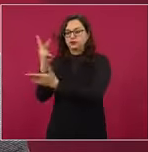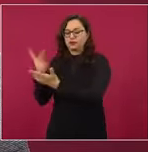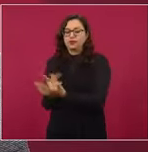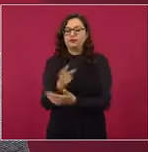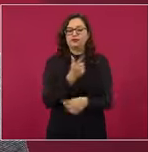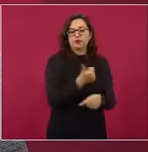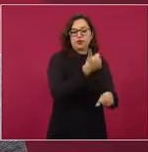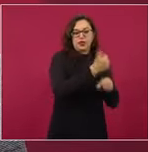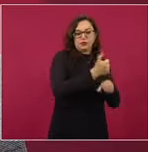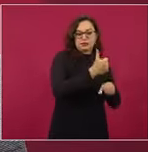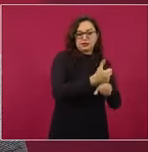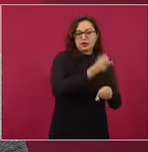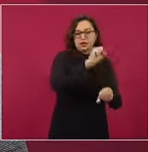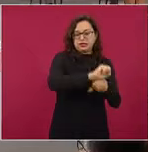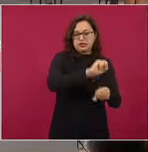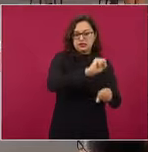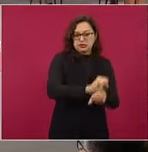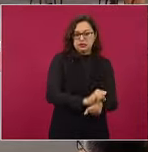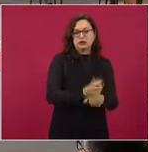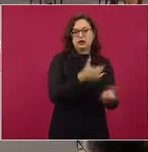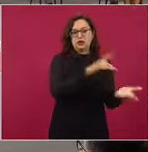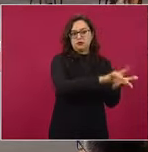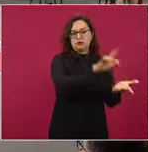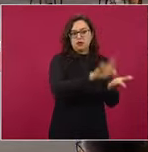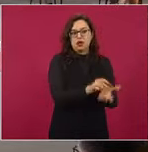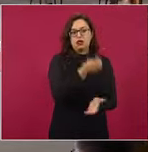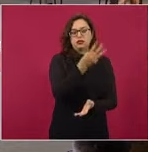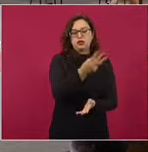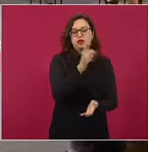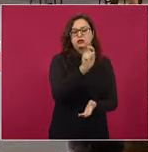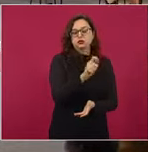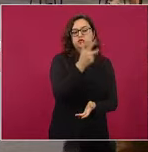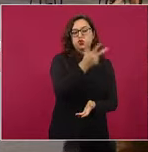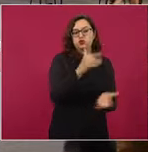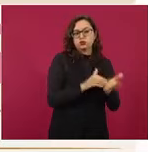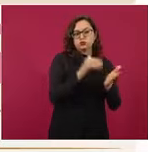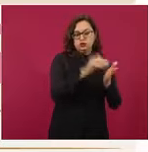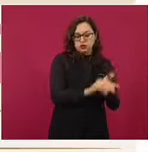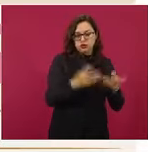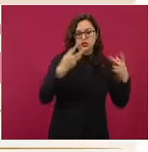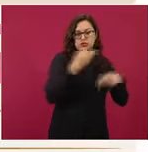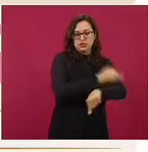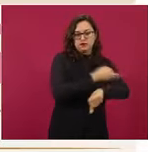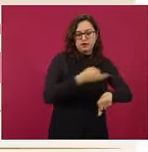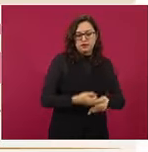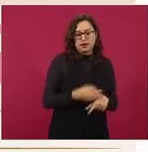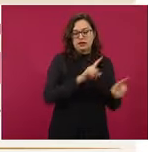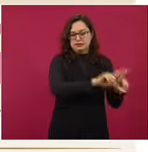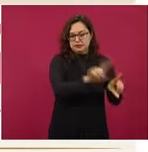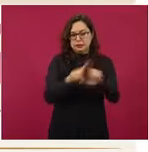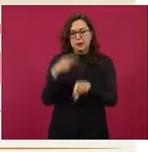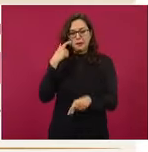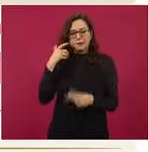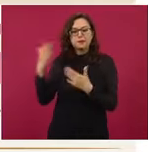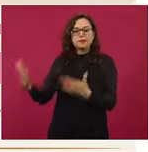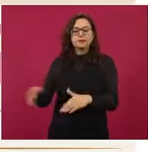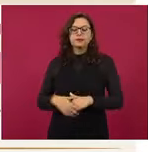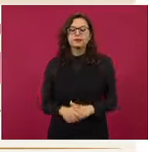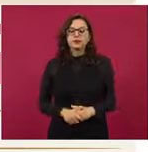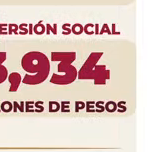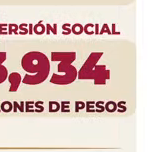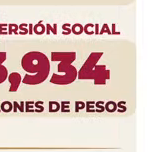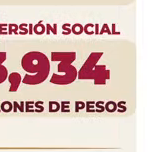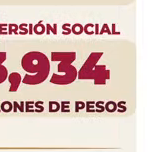Básica tenemos estimado llegar a tres punto ocho millones de familias, generando una inversión social de más de doce mil millones de pesos.